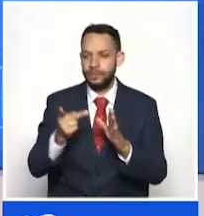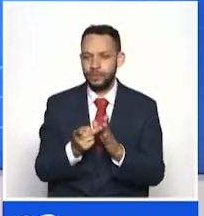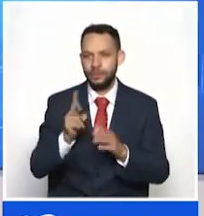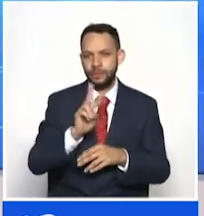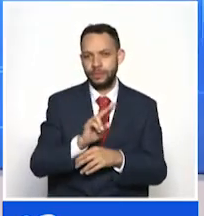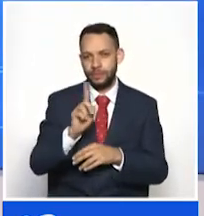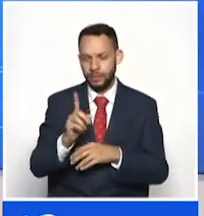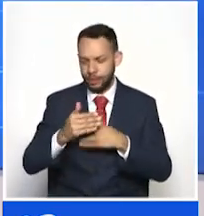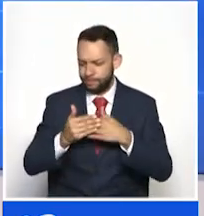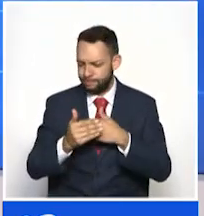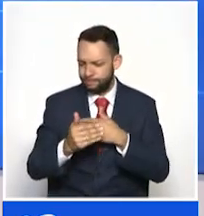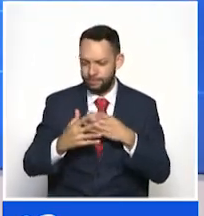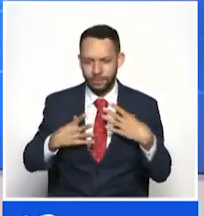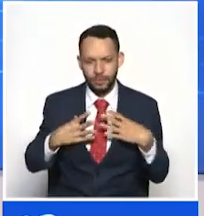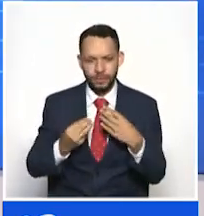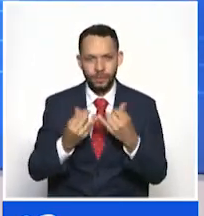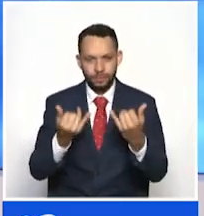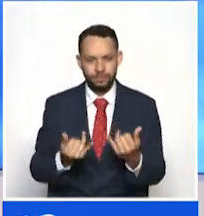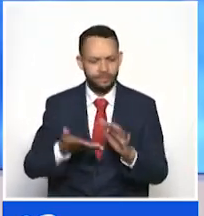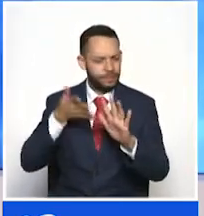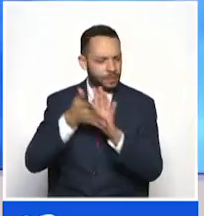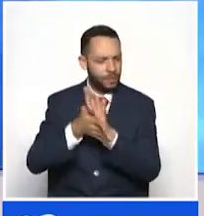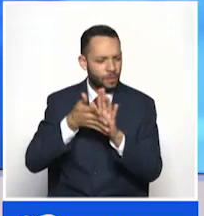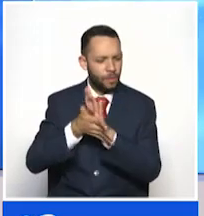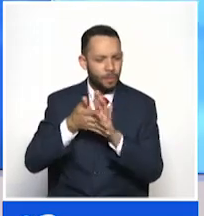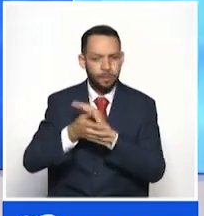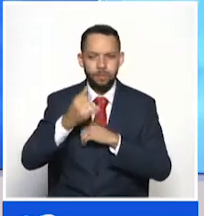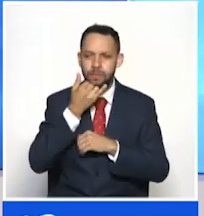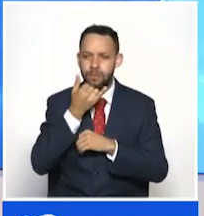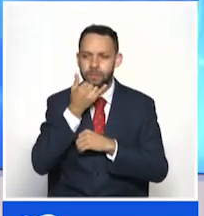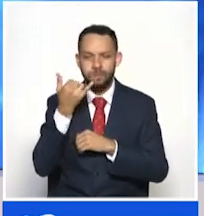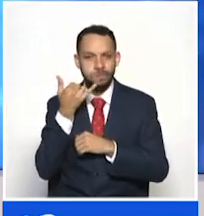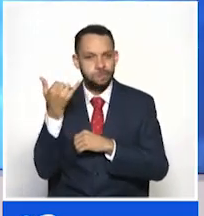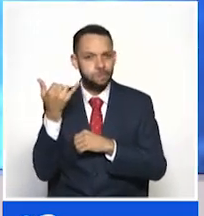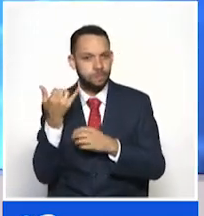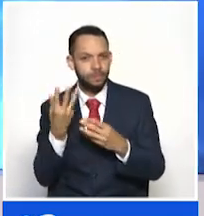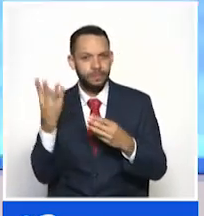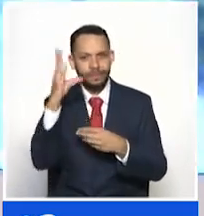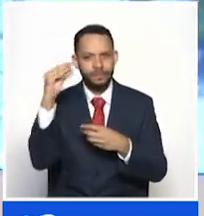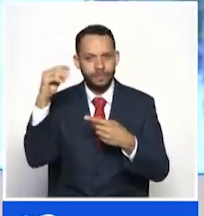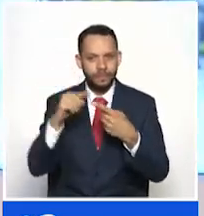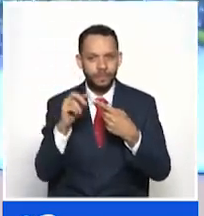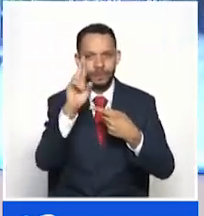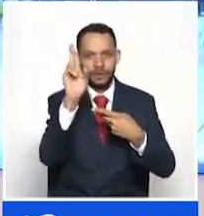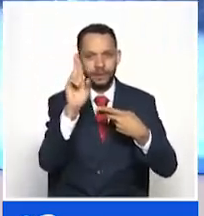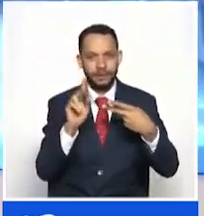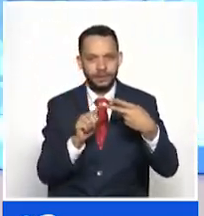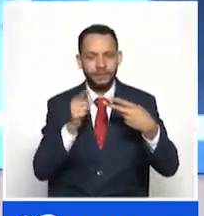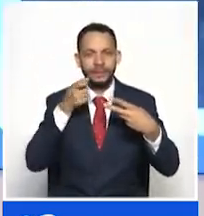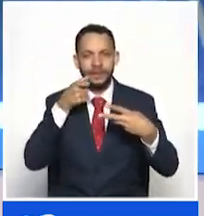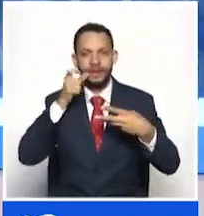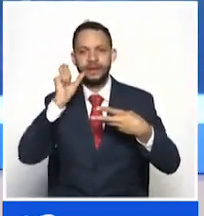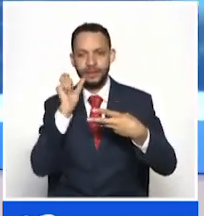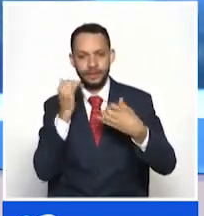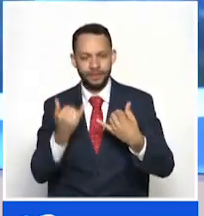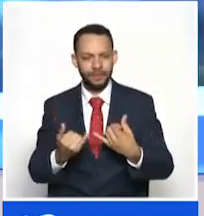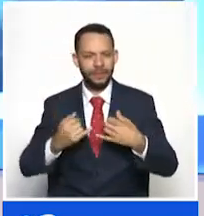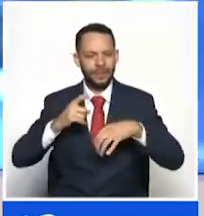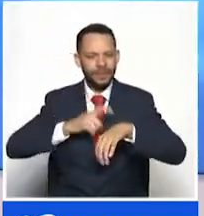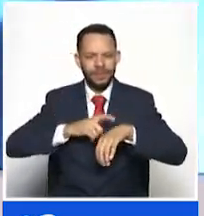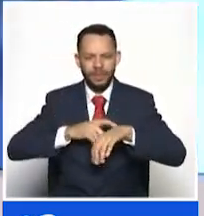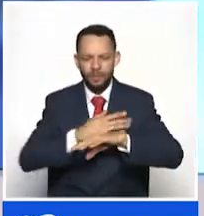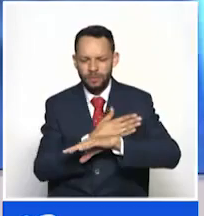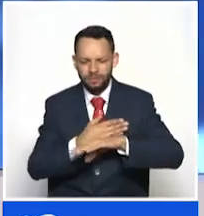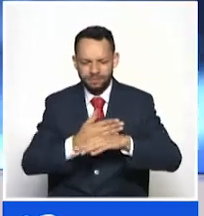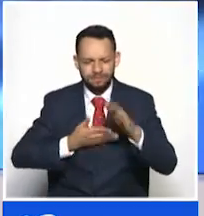Como siempre, nosotros con la mejor y toda la actualidad del Eje Cafetero en Quindío, Caldas y Risaralda. En la una de la tarde en punto y a